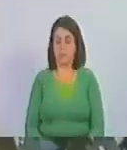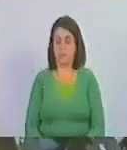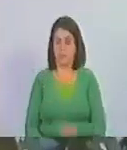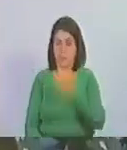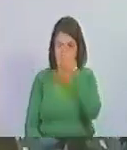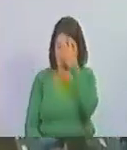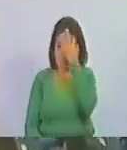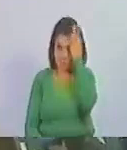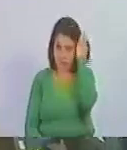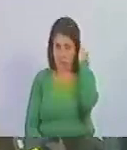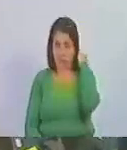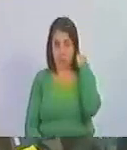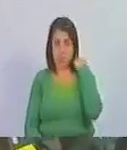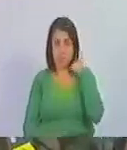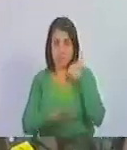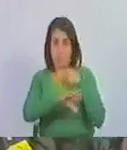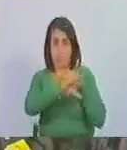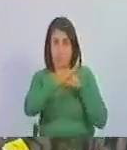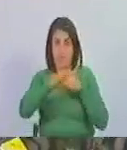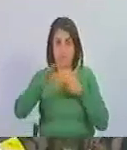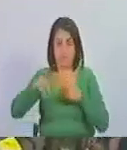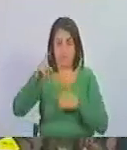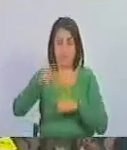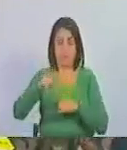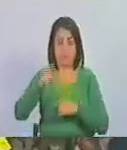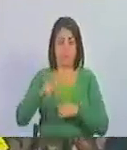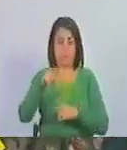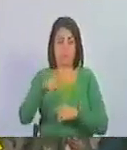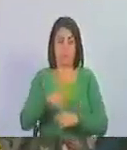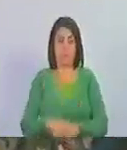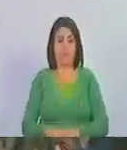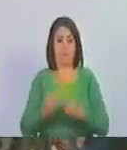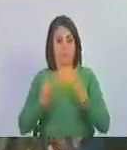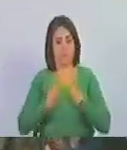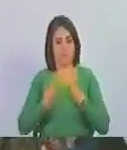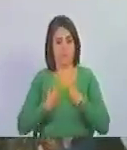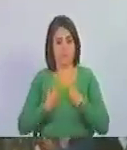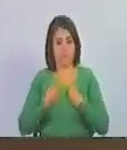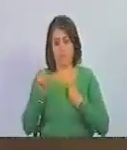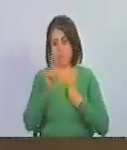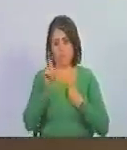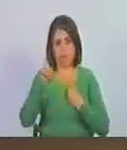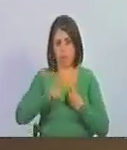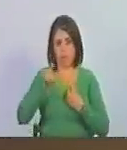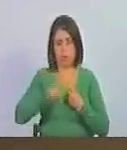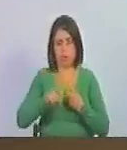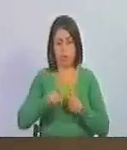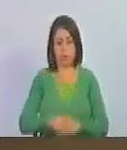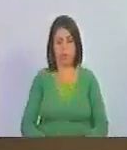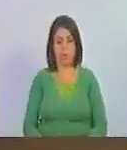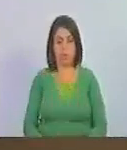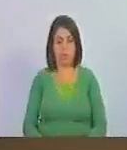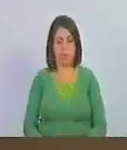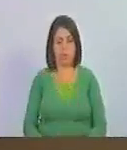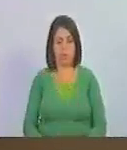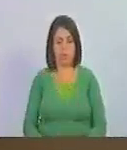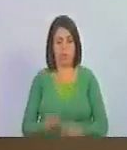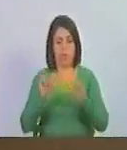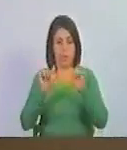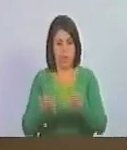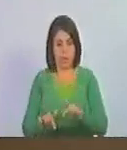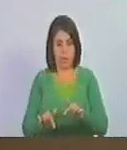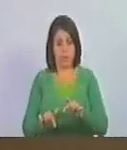navegar es necesario vivir no es necesario con este